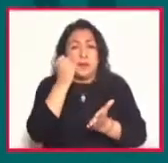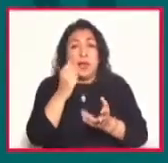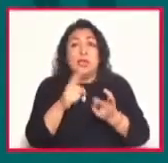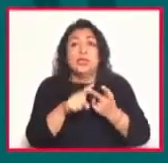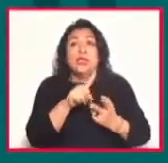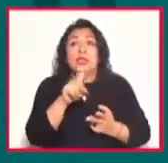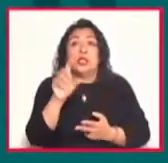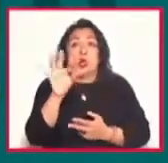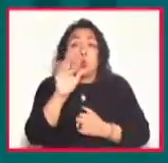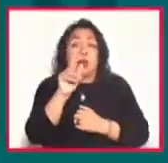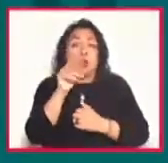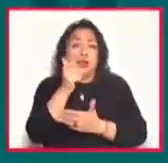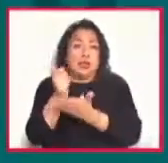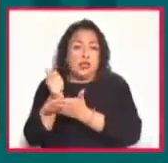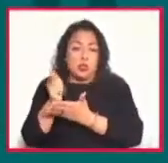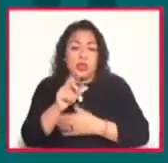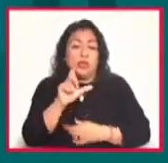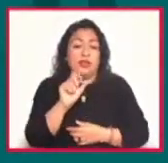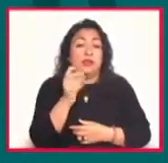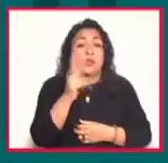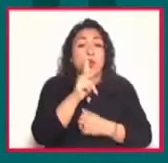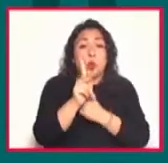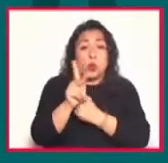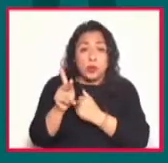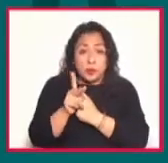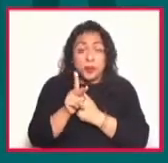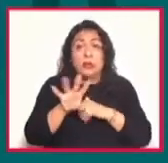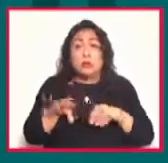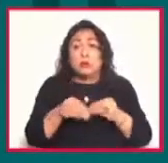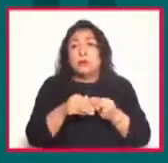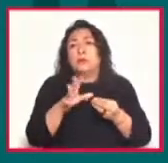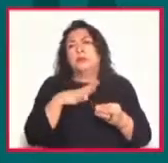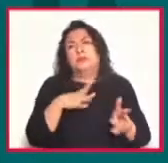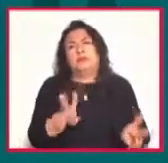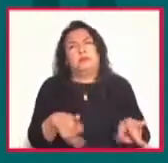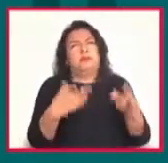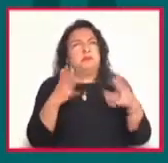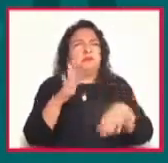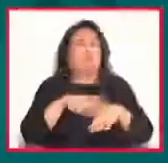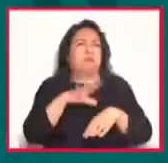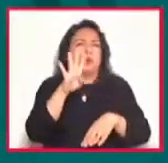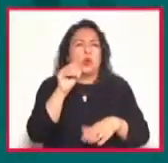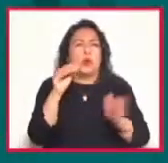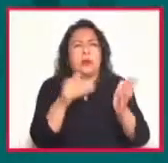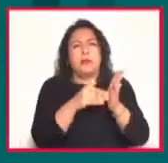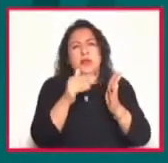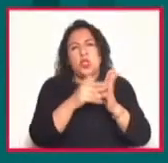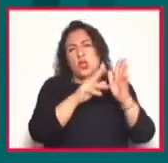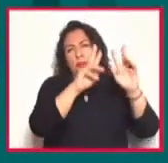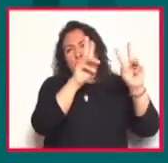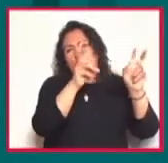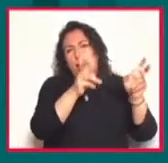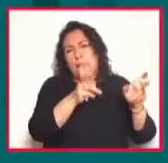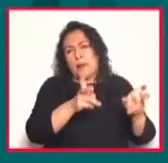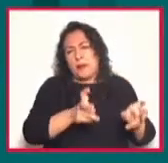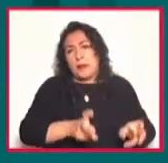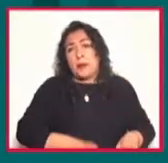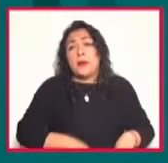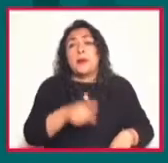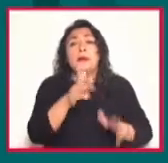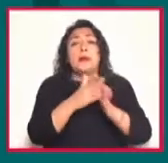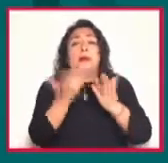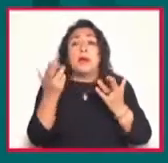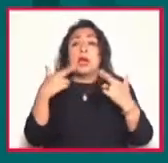cuarenta ciudades y veinticuatro países, y lo que incluyó una oferta de más de nueve millones de títulos. En los encuentros de negocios